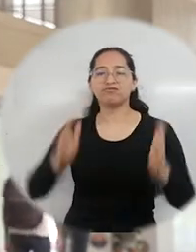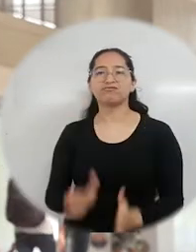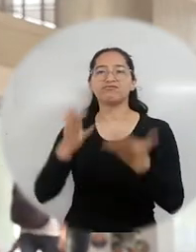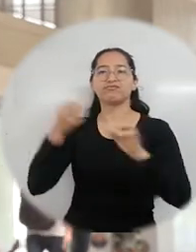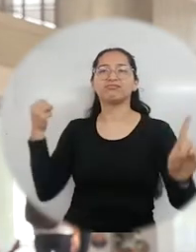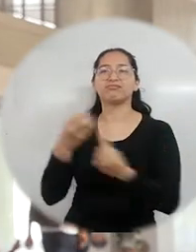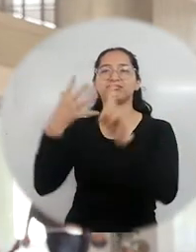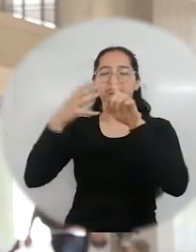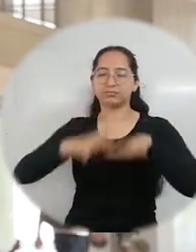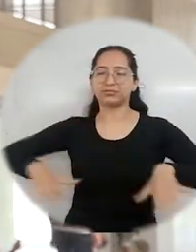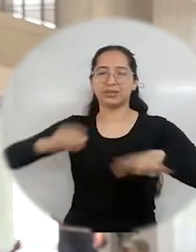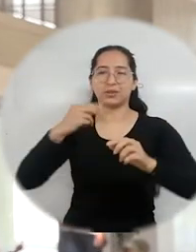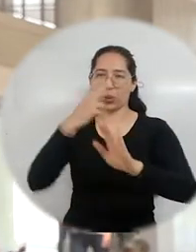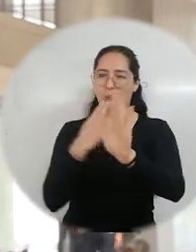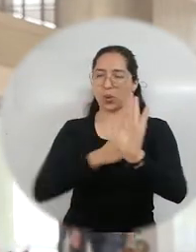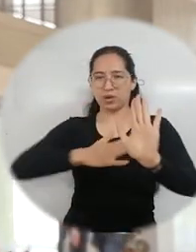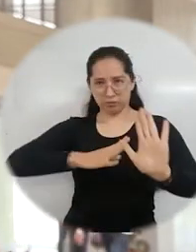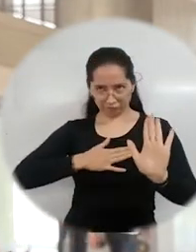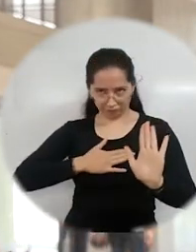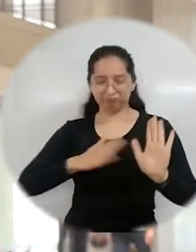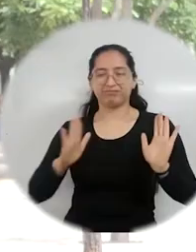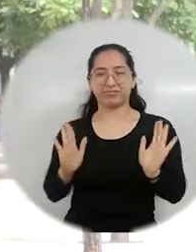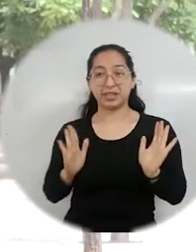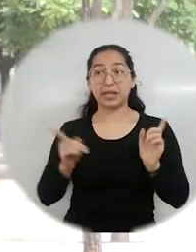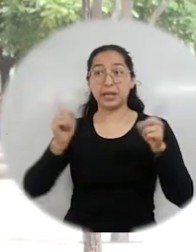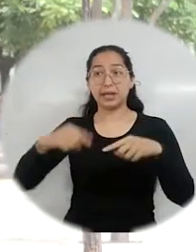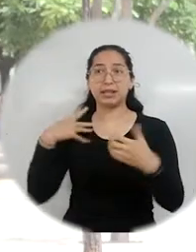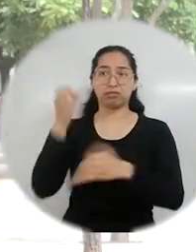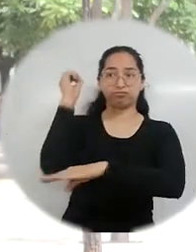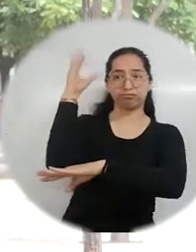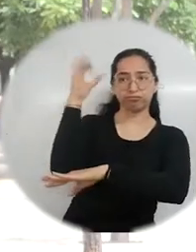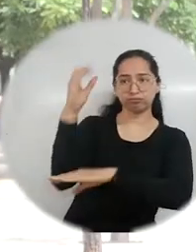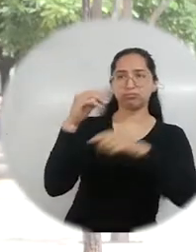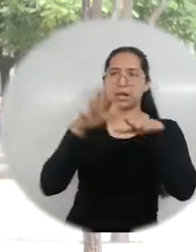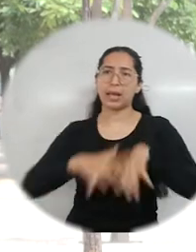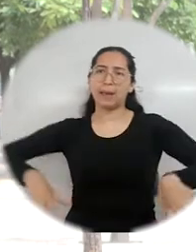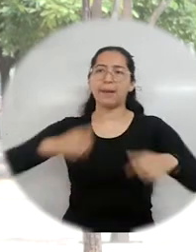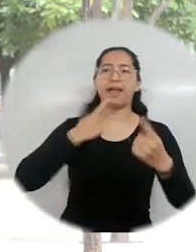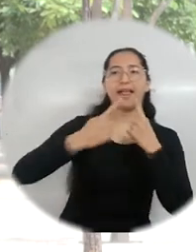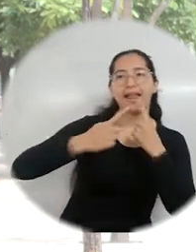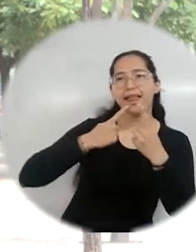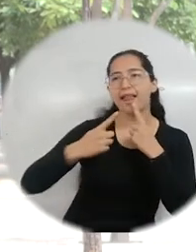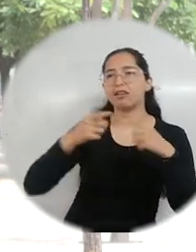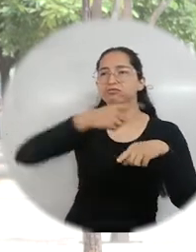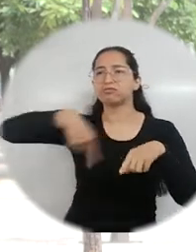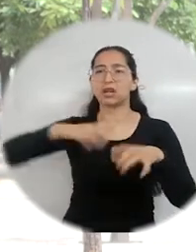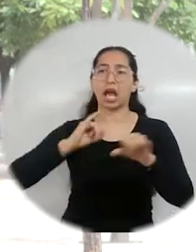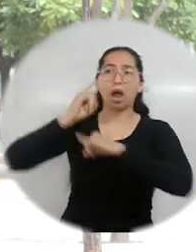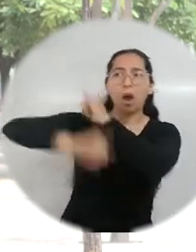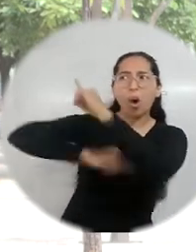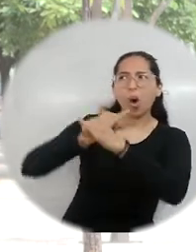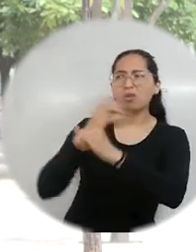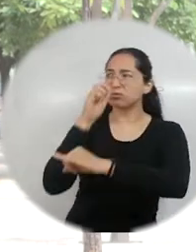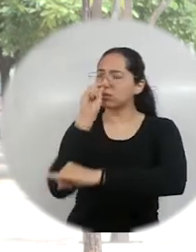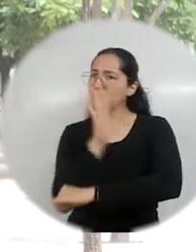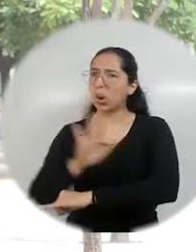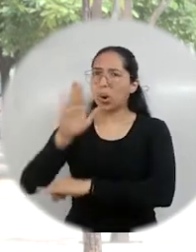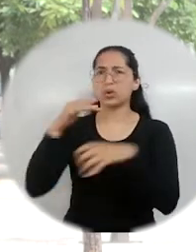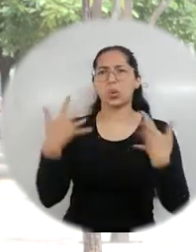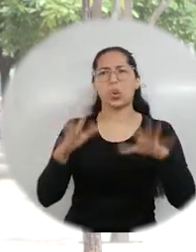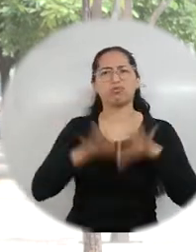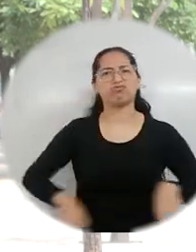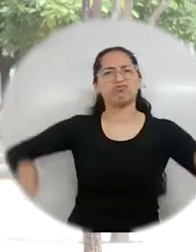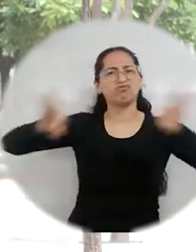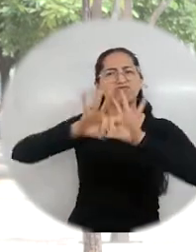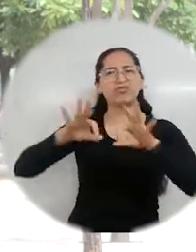impactan significativamente en el compromiso. Creando este tipo de ponencias, este tipo de espacios de diálogo a nivel nacional e